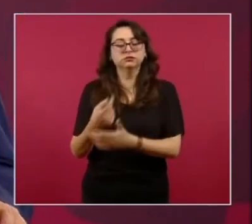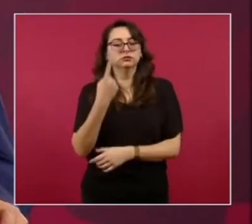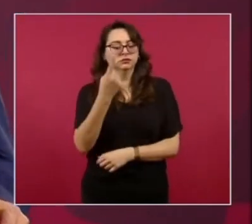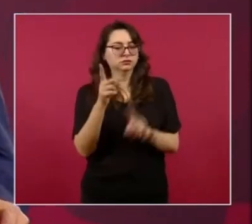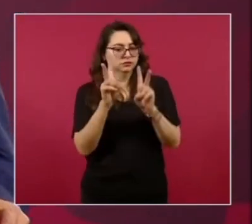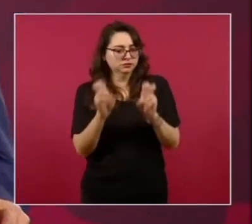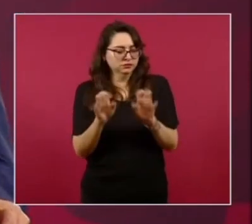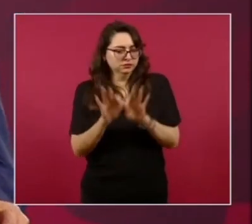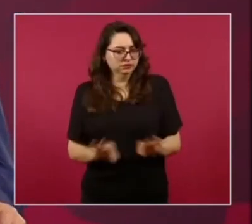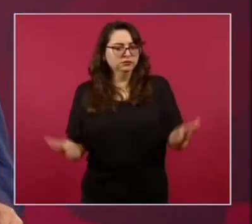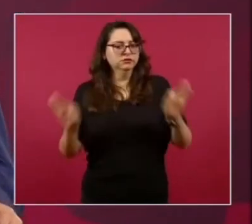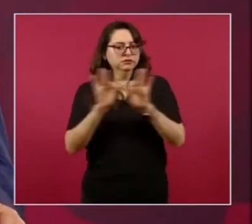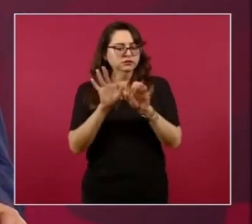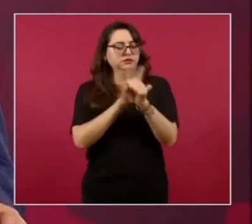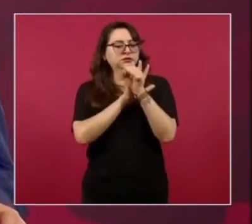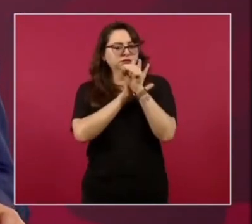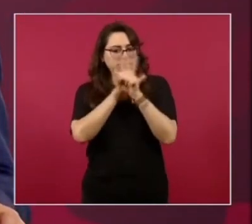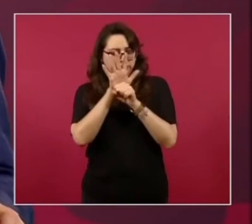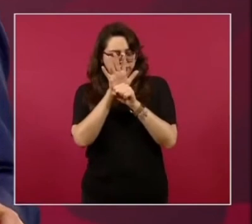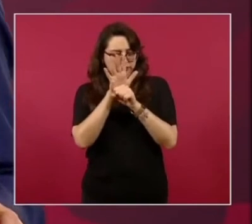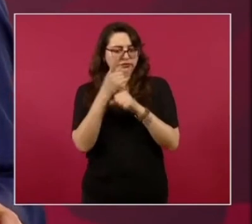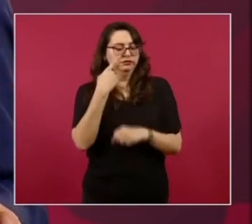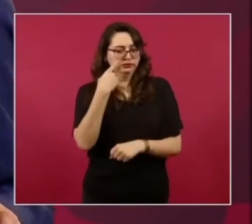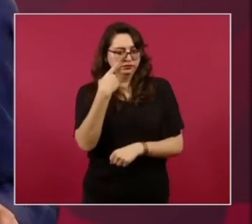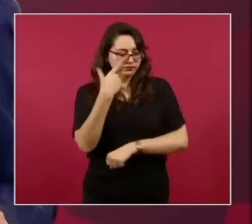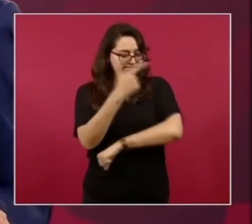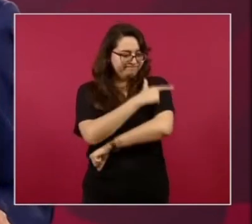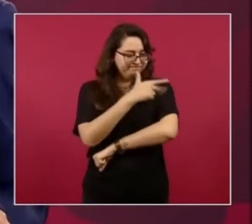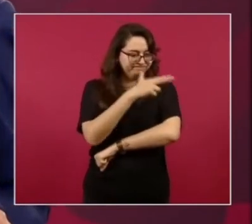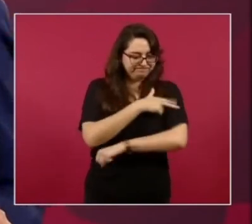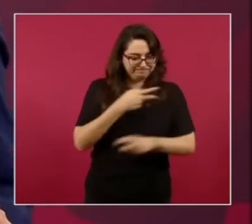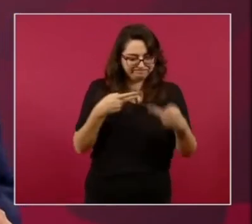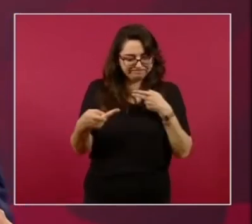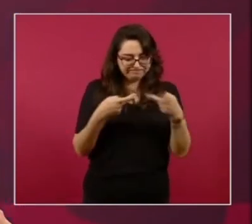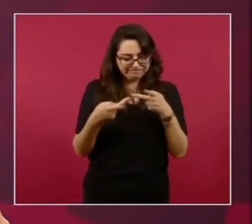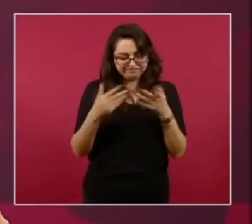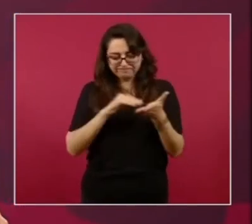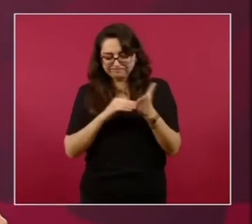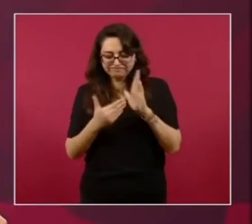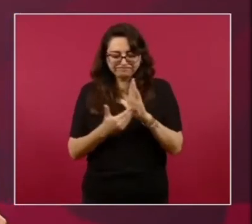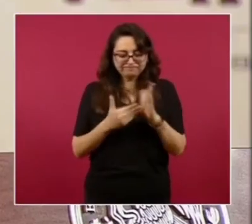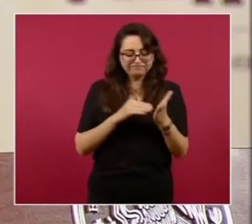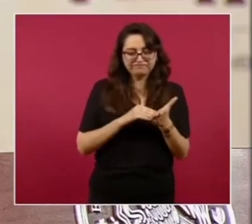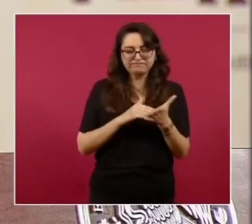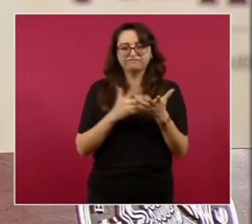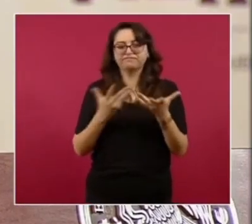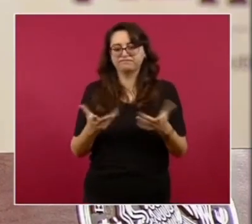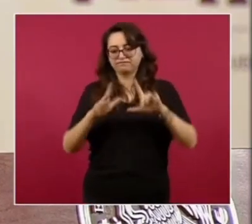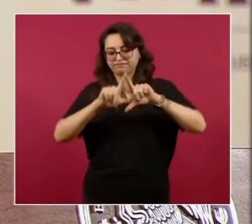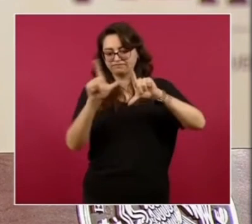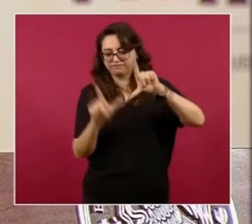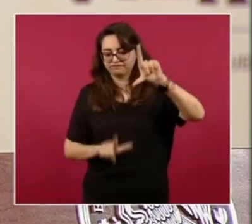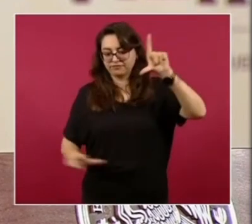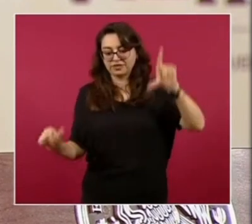La estrategia de la Guardia Nacional Tiene que ver mucho con la ocupación territorial